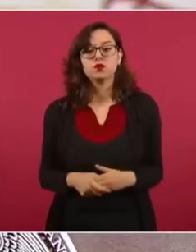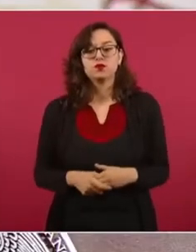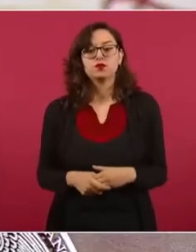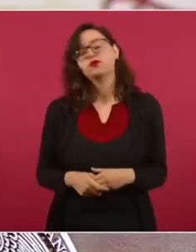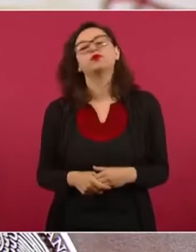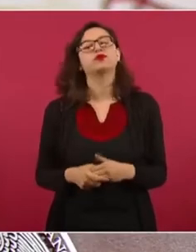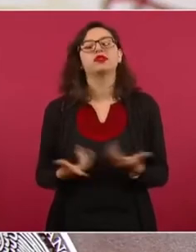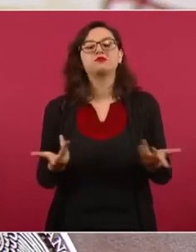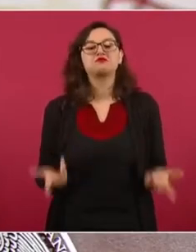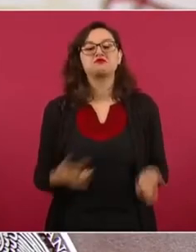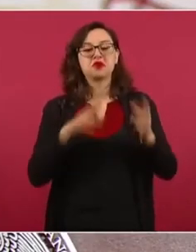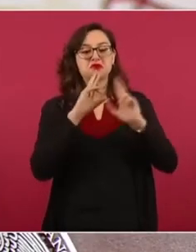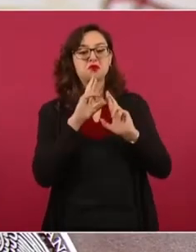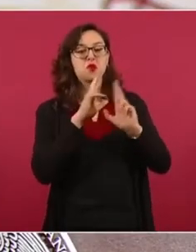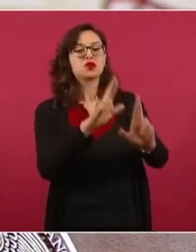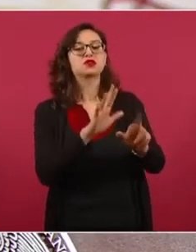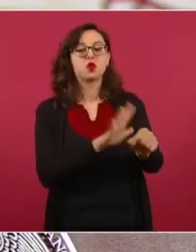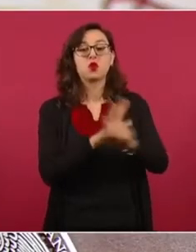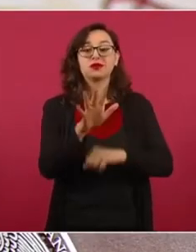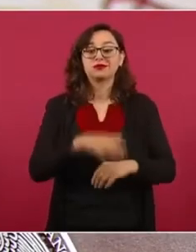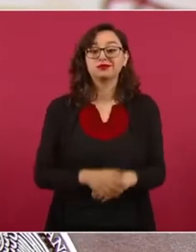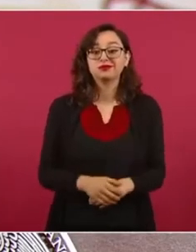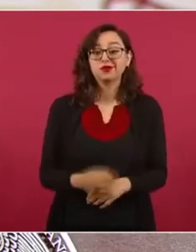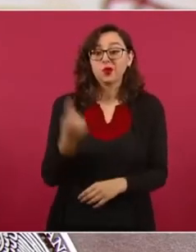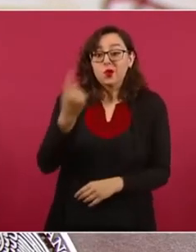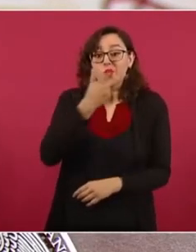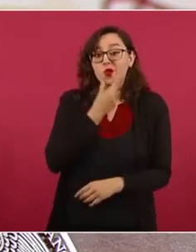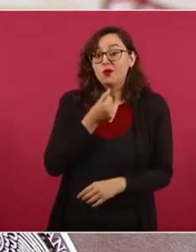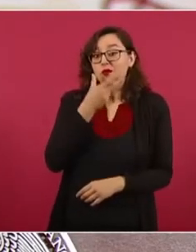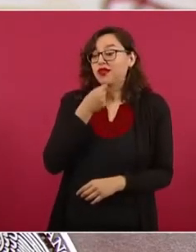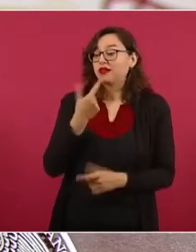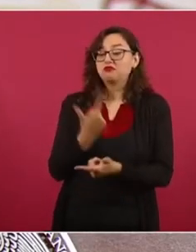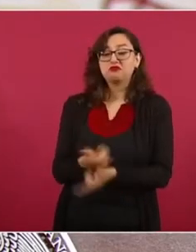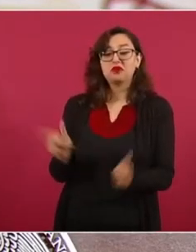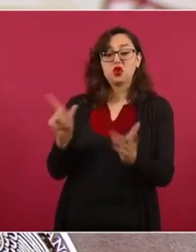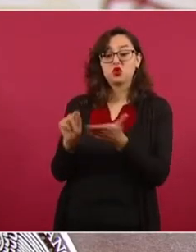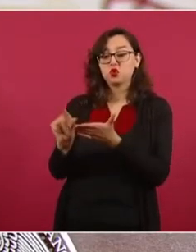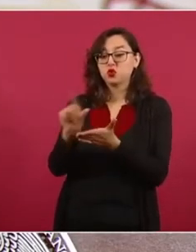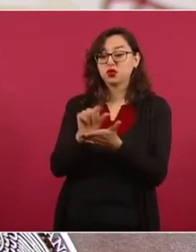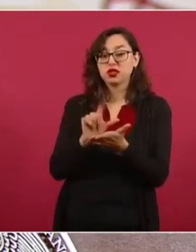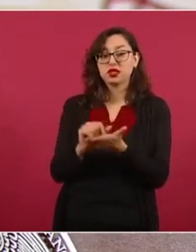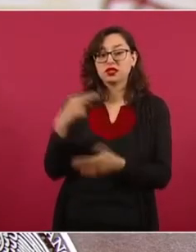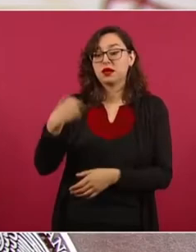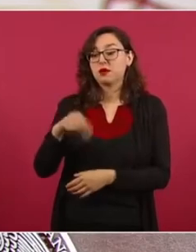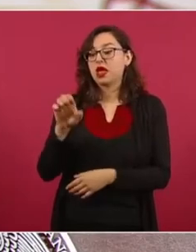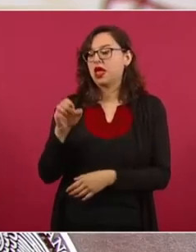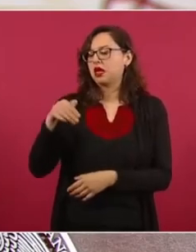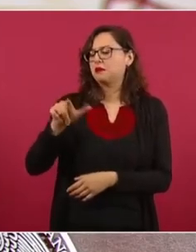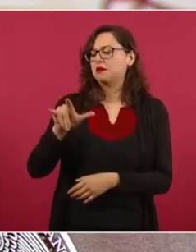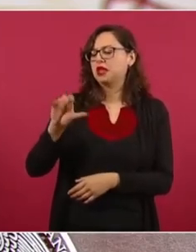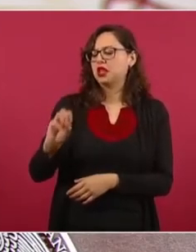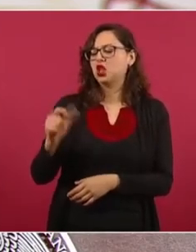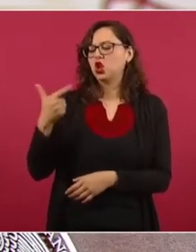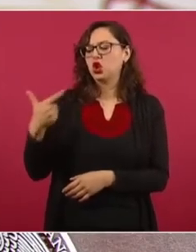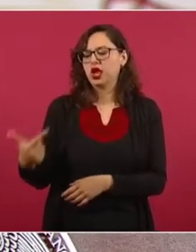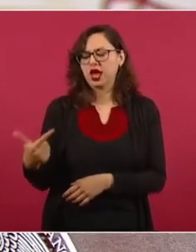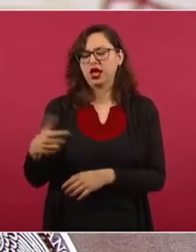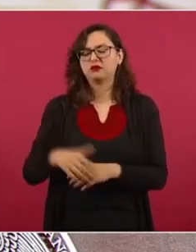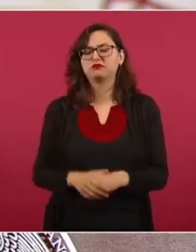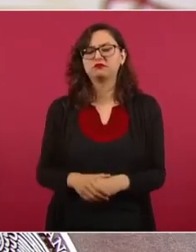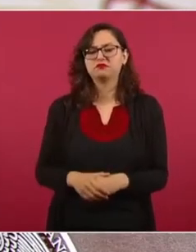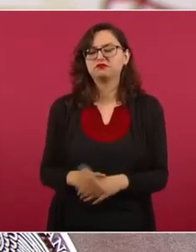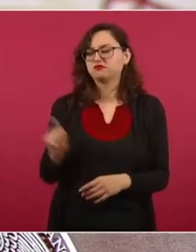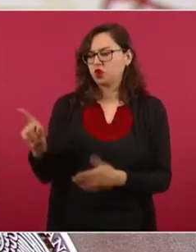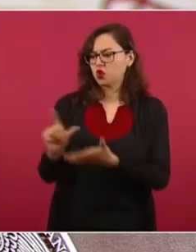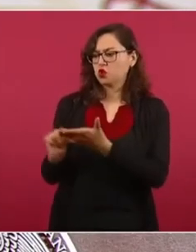a terminar, la dio un usuario de Twitter, Emilio G. Voy a citar